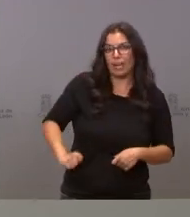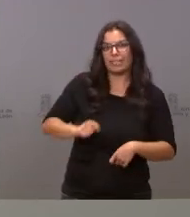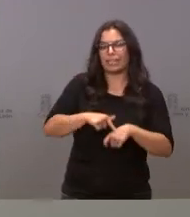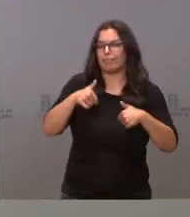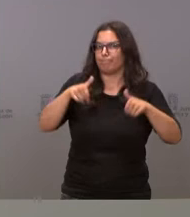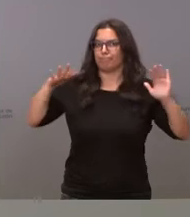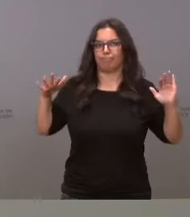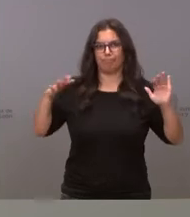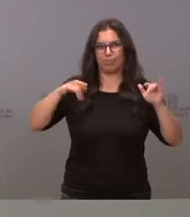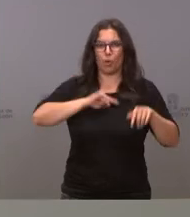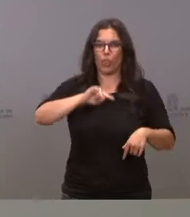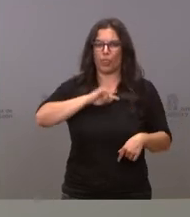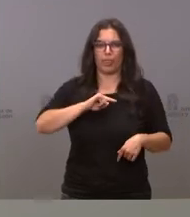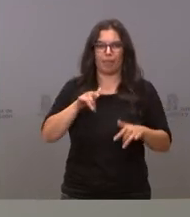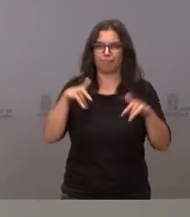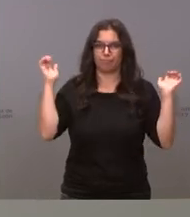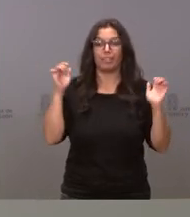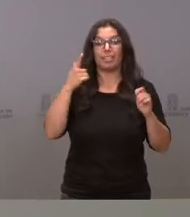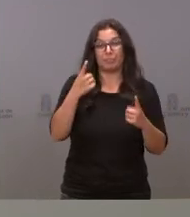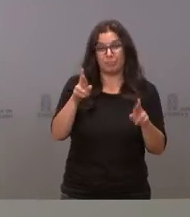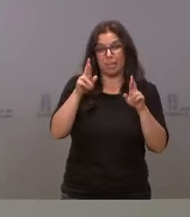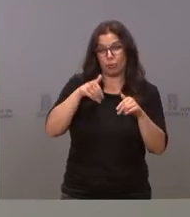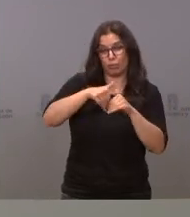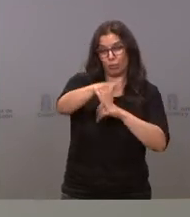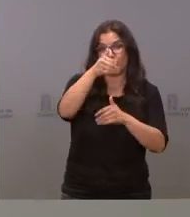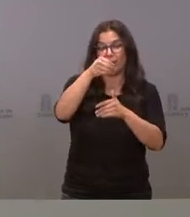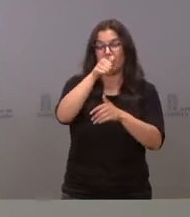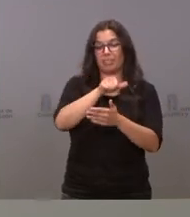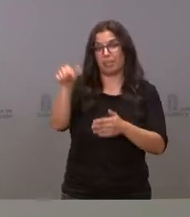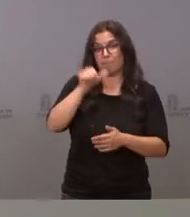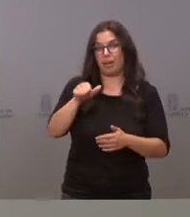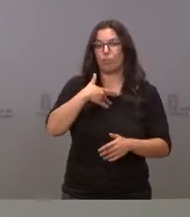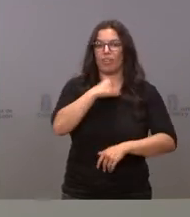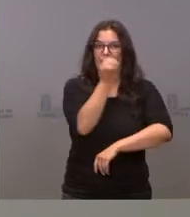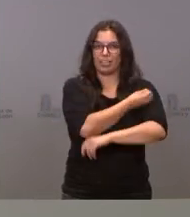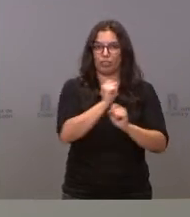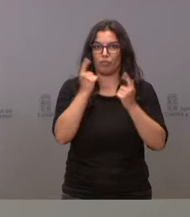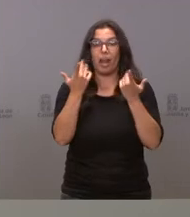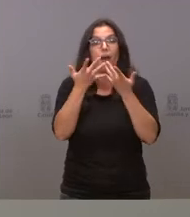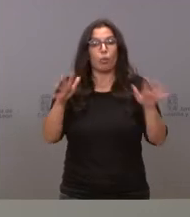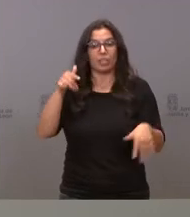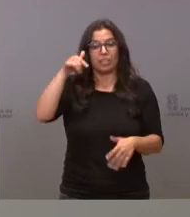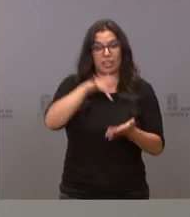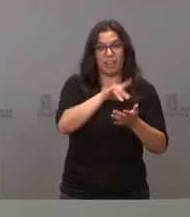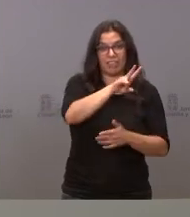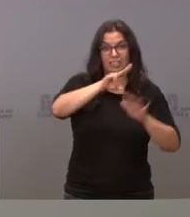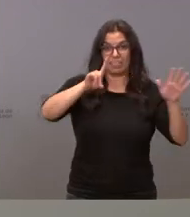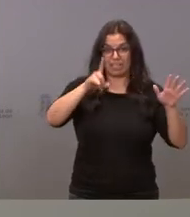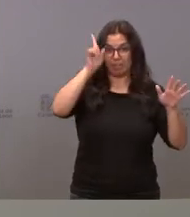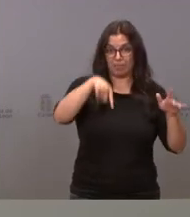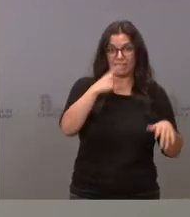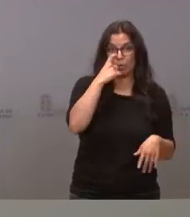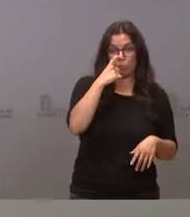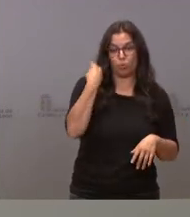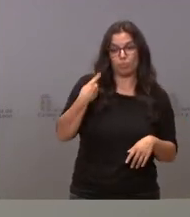esperamos que se puedan aprobar en las próximas semanas. Esto no quita para que desde el 26 de este mes los propios profesionales